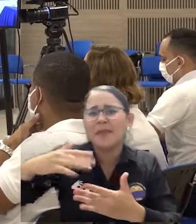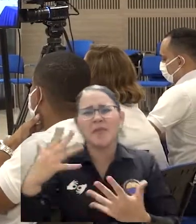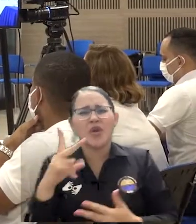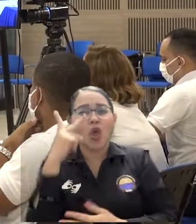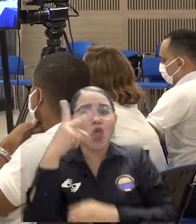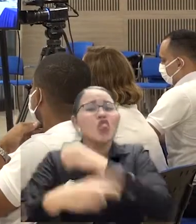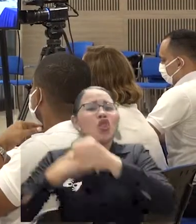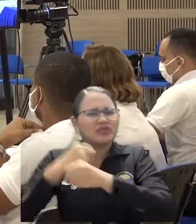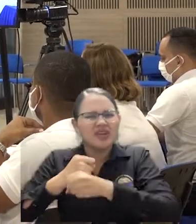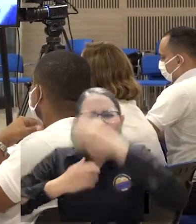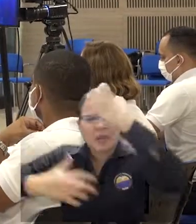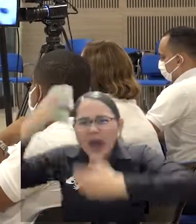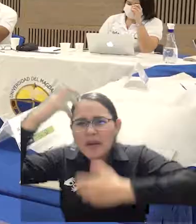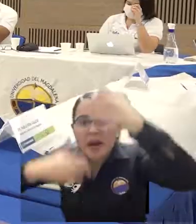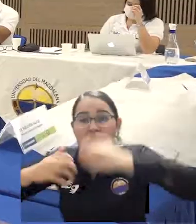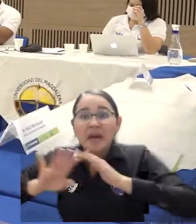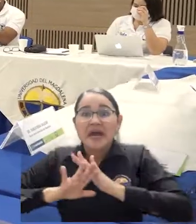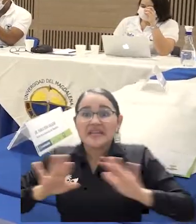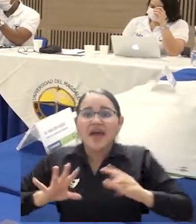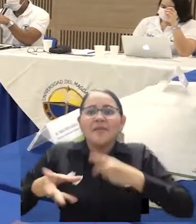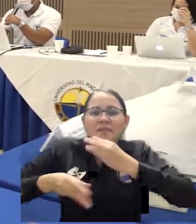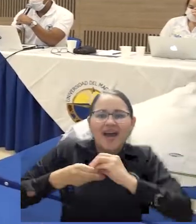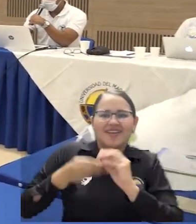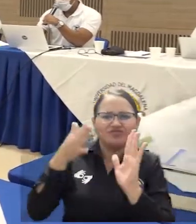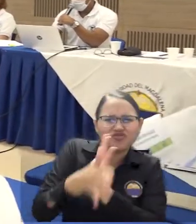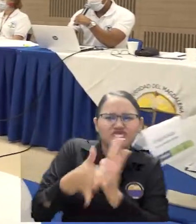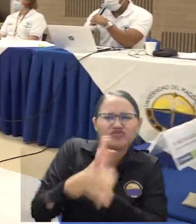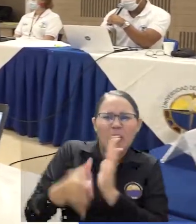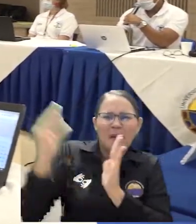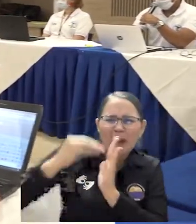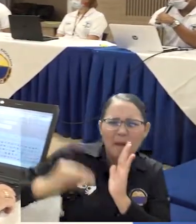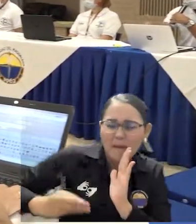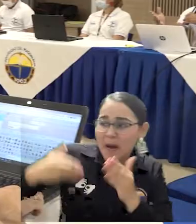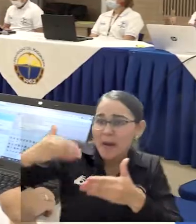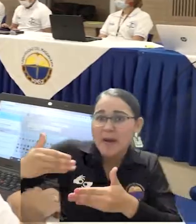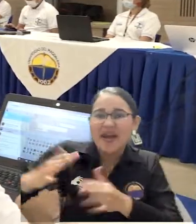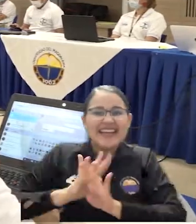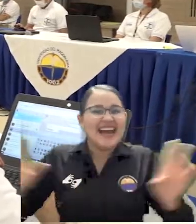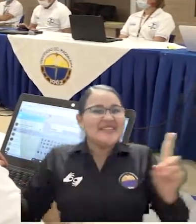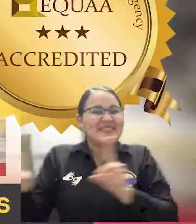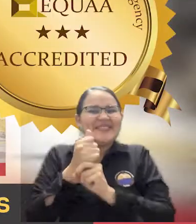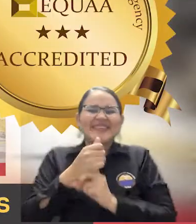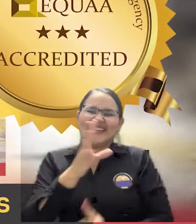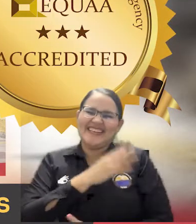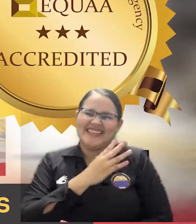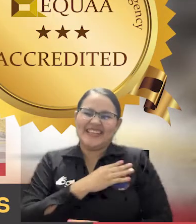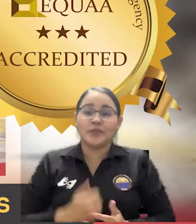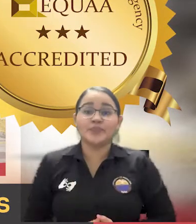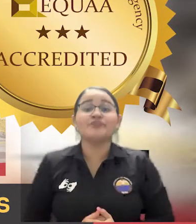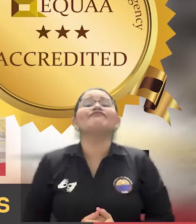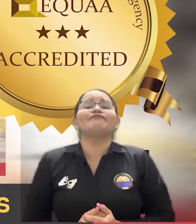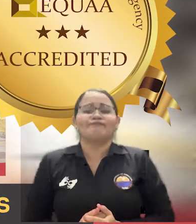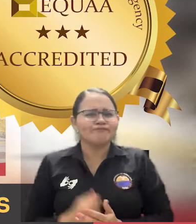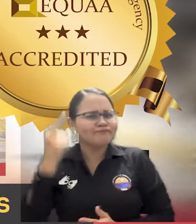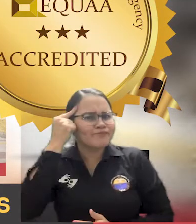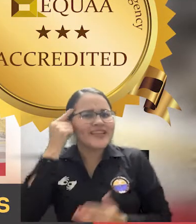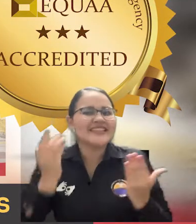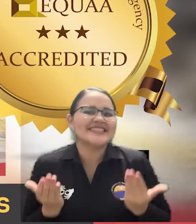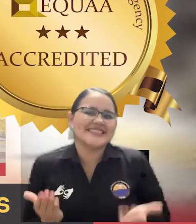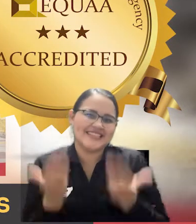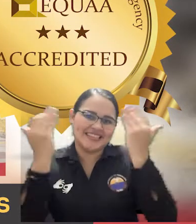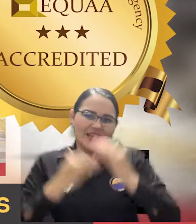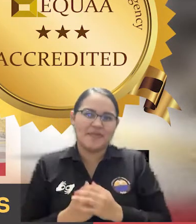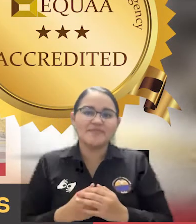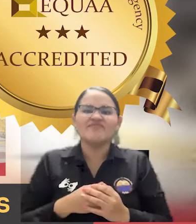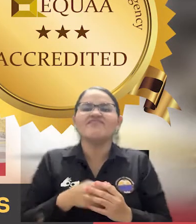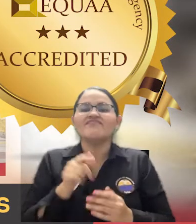dos años que ha durado el proceso de autoevaluación, el proceso de construcción del informe y estamos seguros que esta acreditación redundará